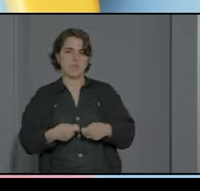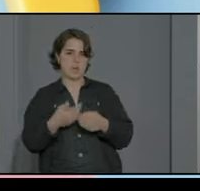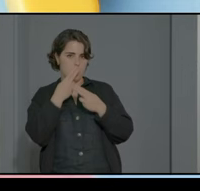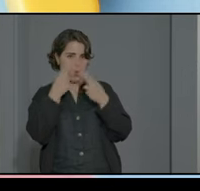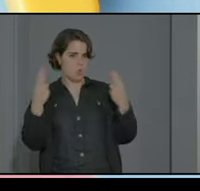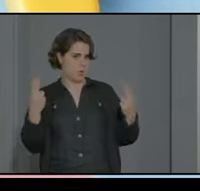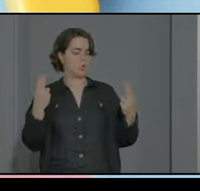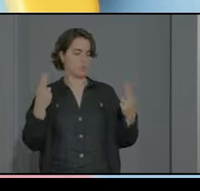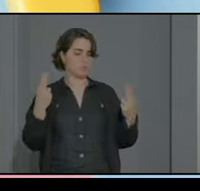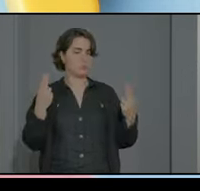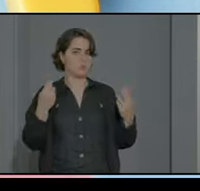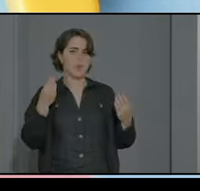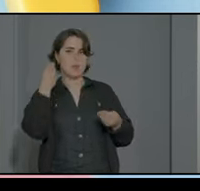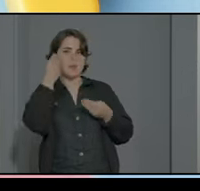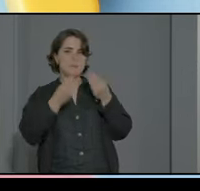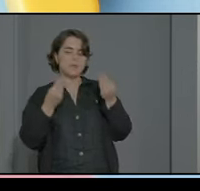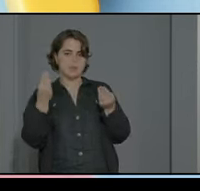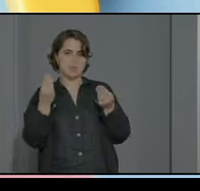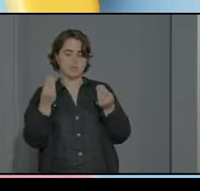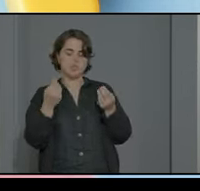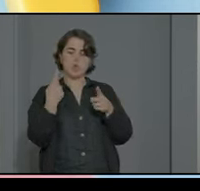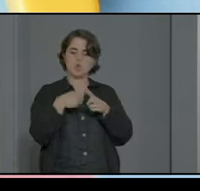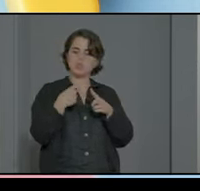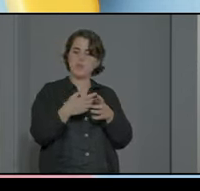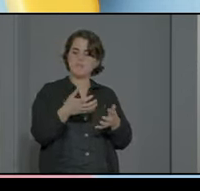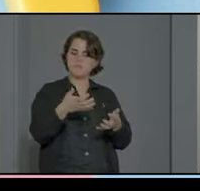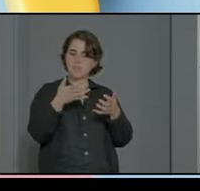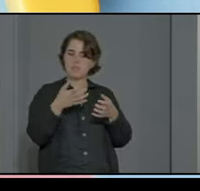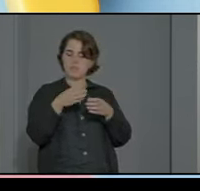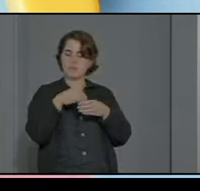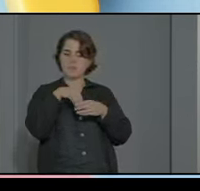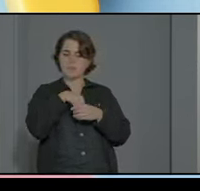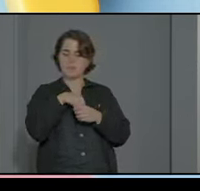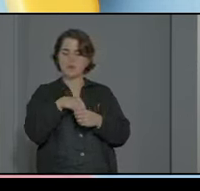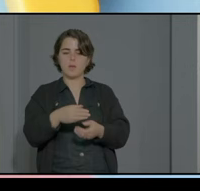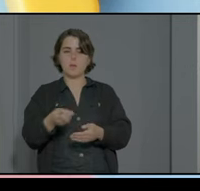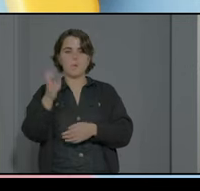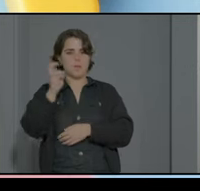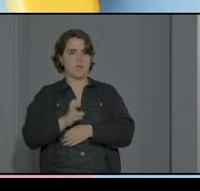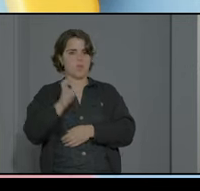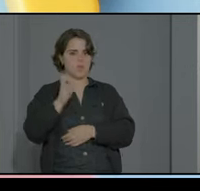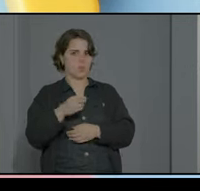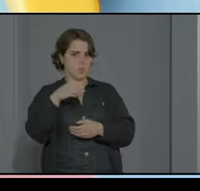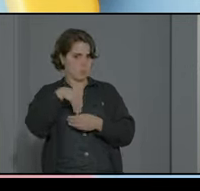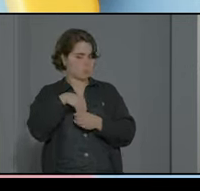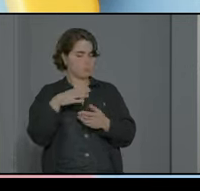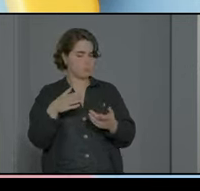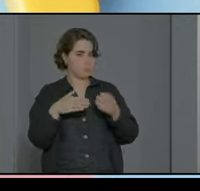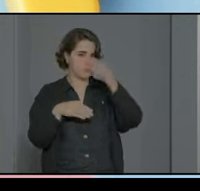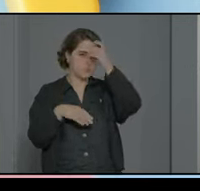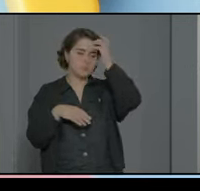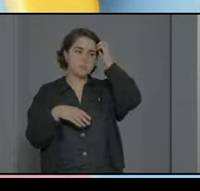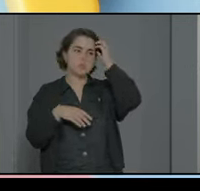creo que hay que hay que vender los beneficios que obtiene el centro receptor de nuestra presencia en él ¿no? y